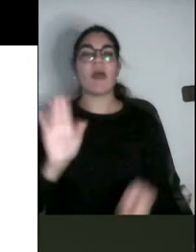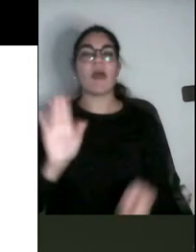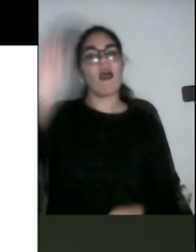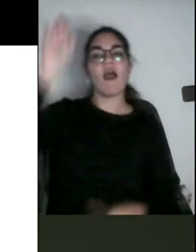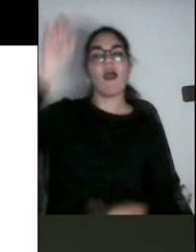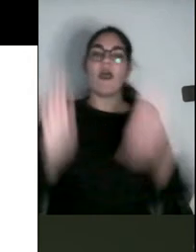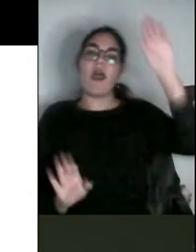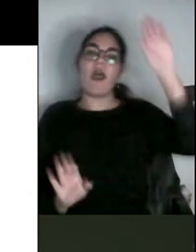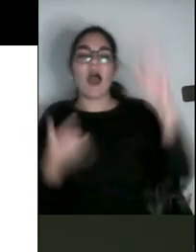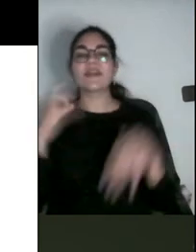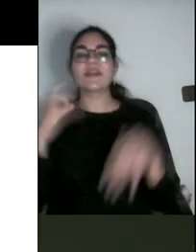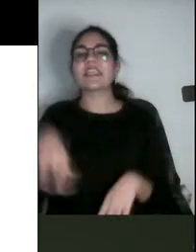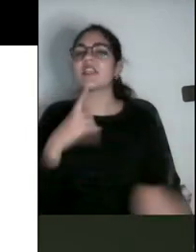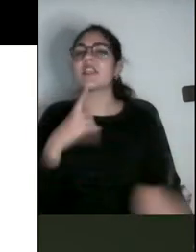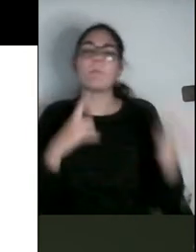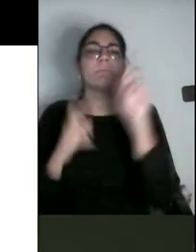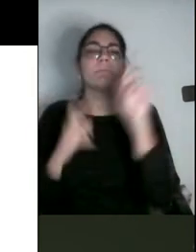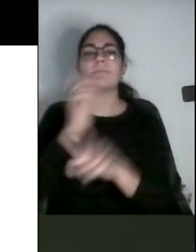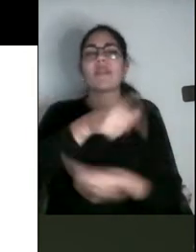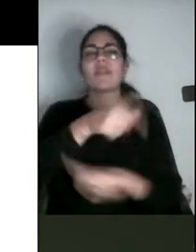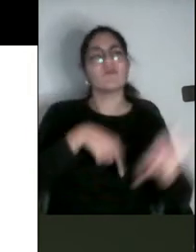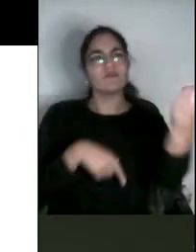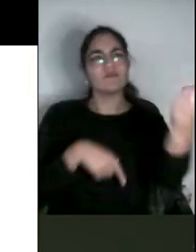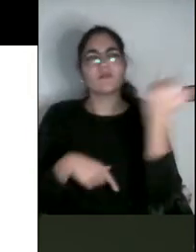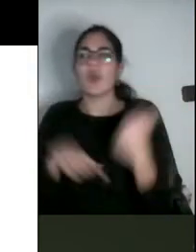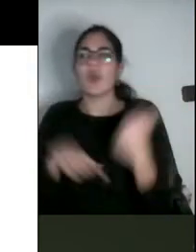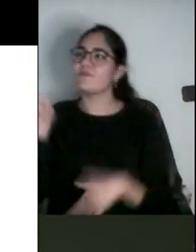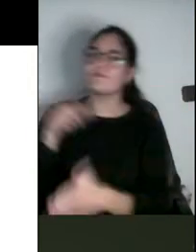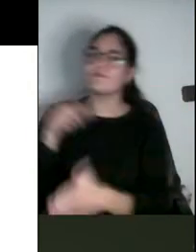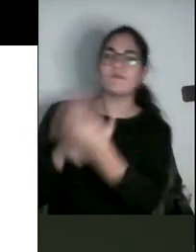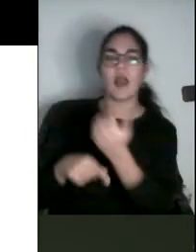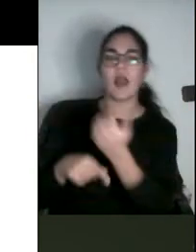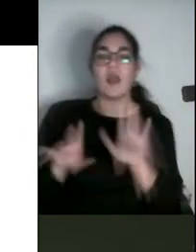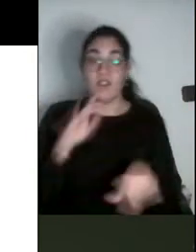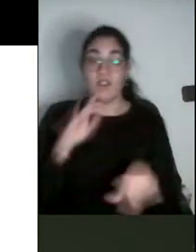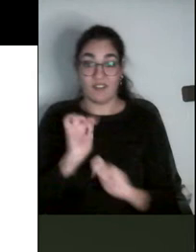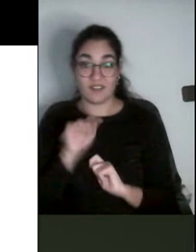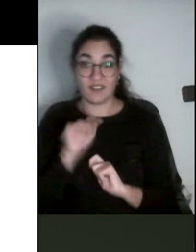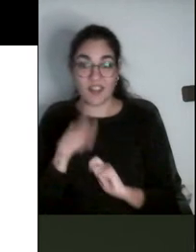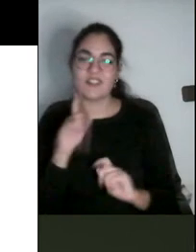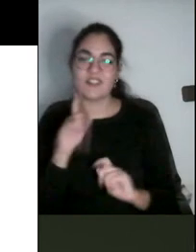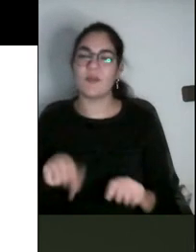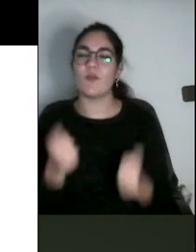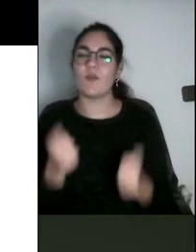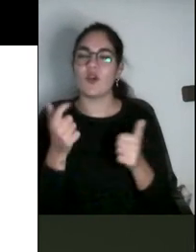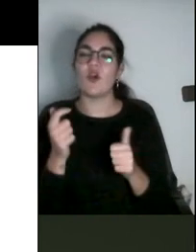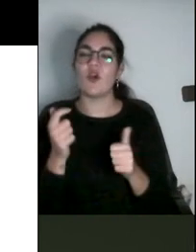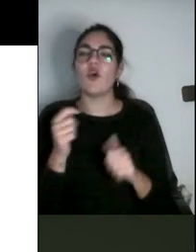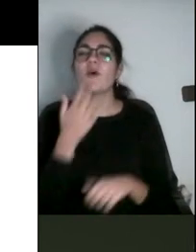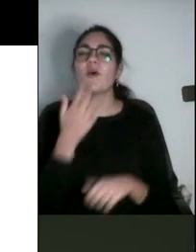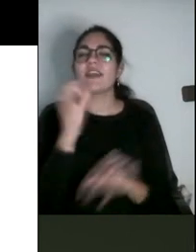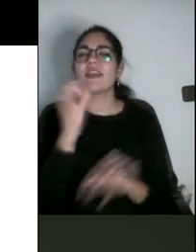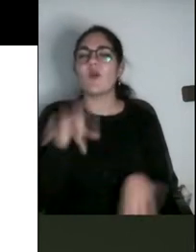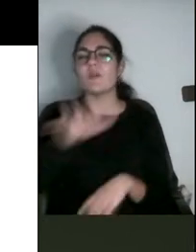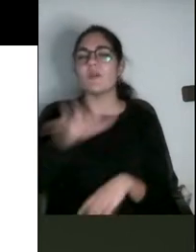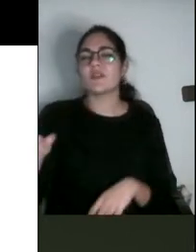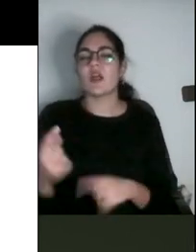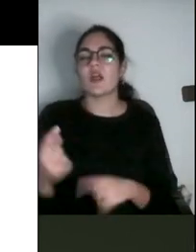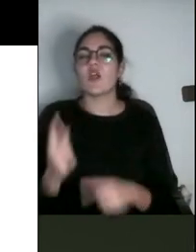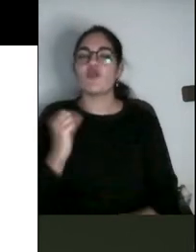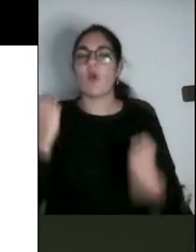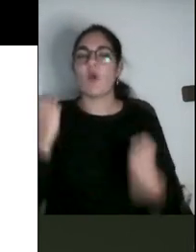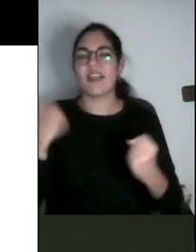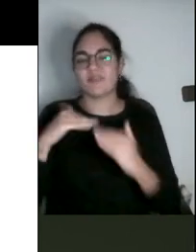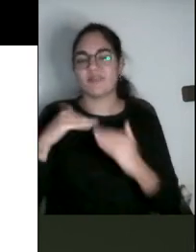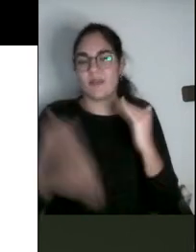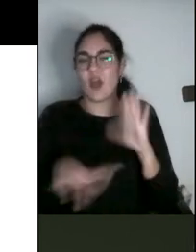si estábamos abiertos y abiertas a cómo otorgamos voz y confianza a los perfiles menos dominantes o el